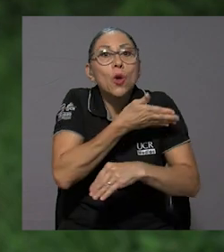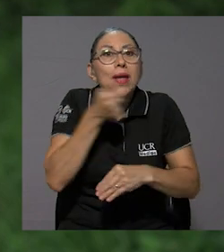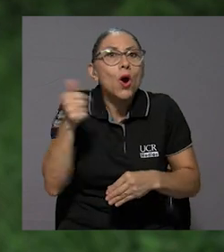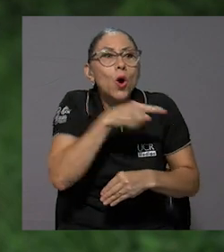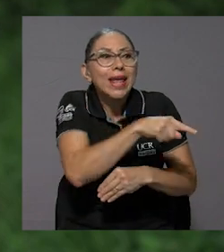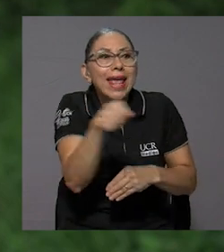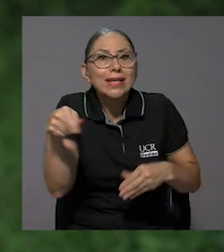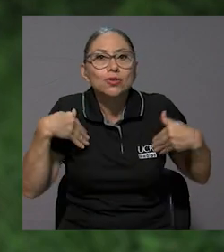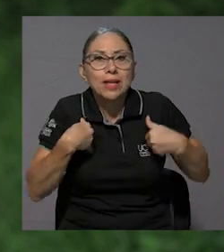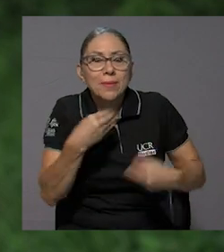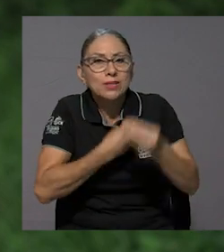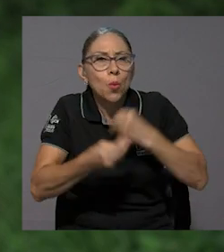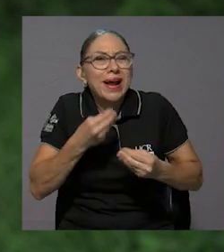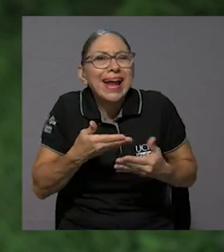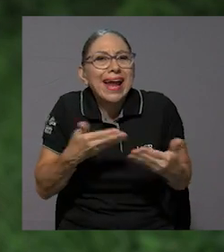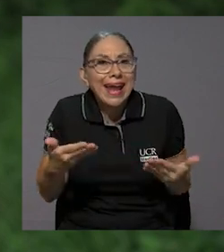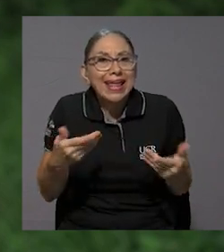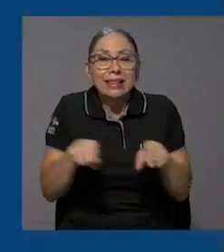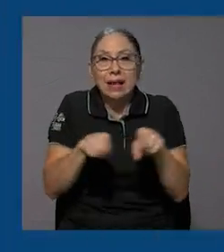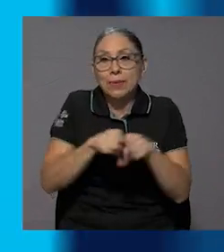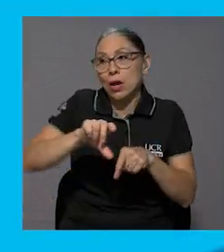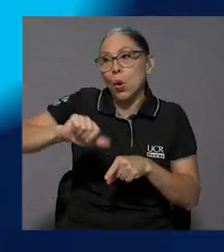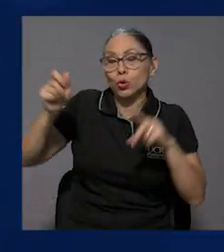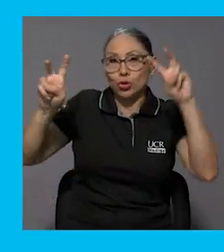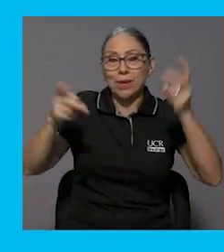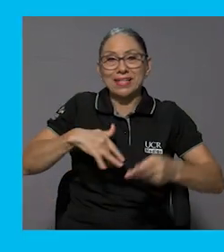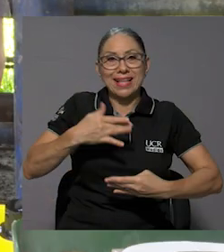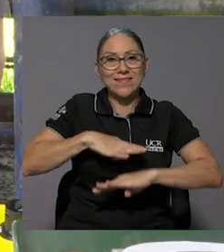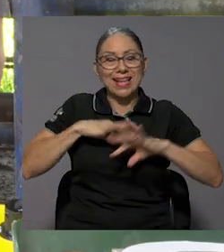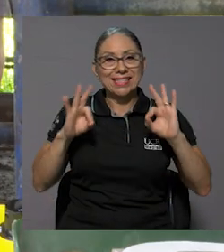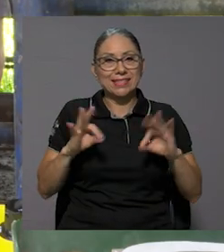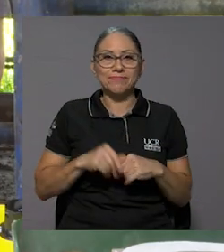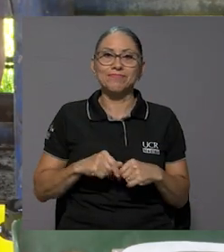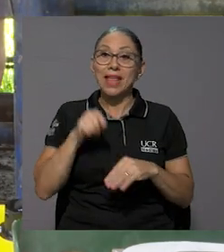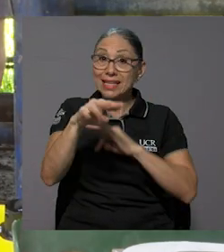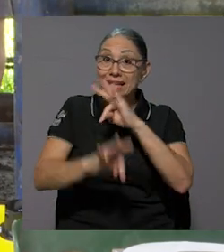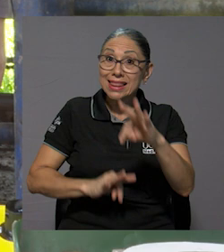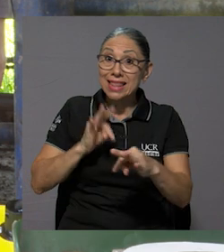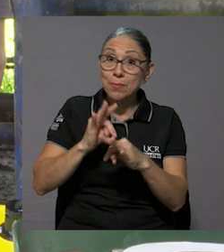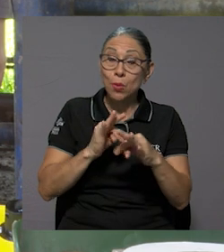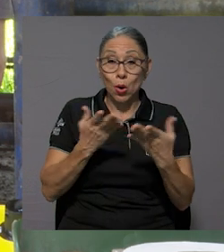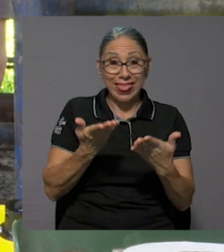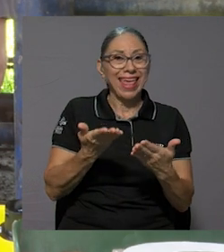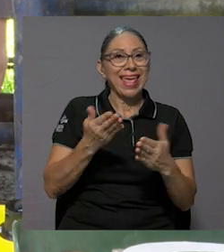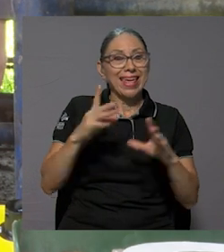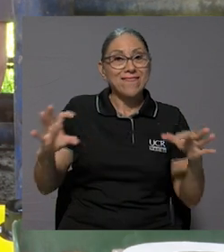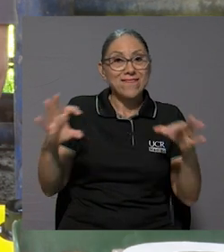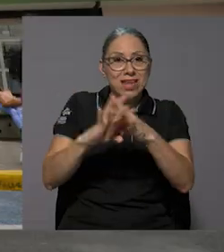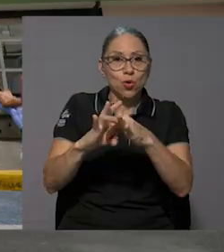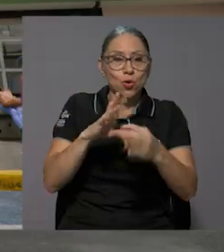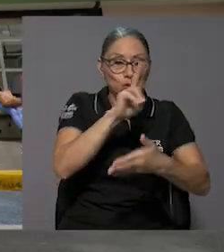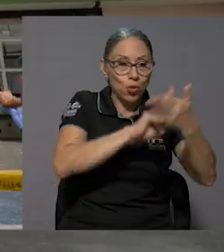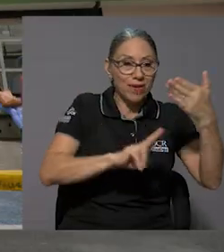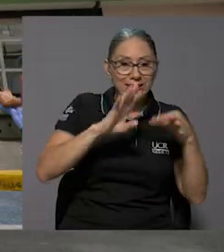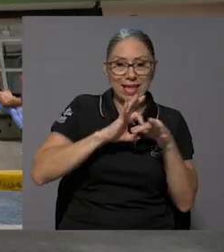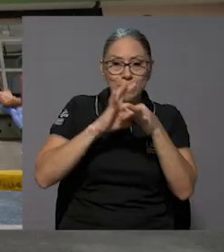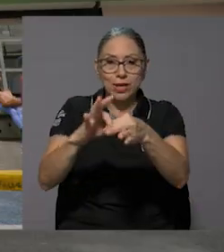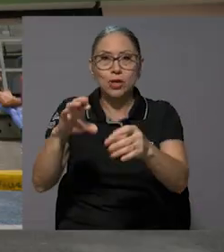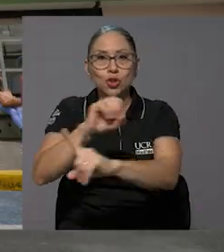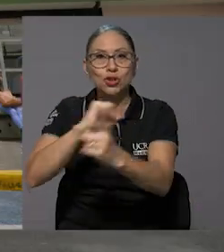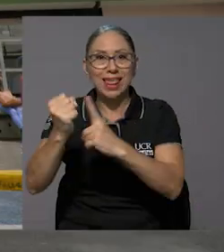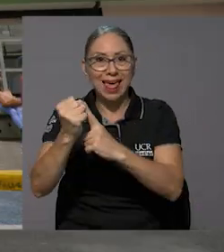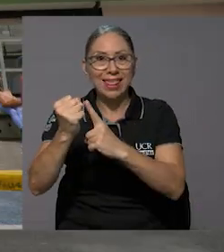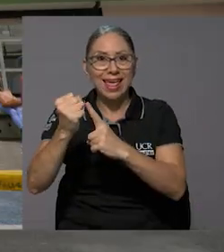nutricional y en otros temas también de bienestar. Este tipo de vínculos entre la universidad y la sociedad es un